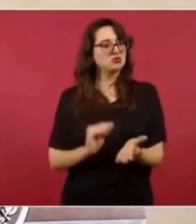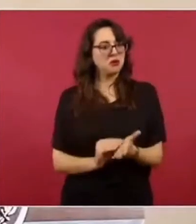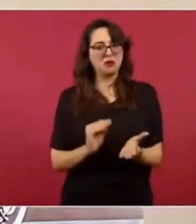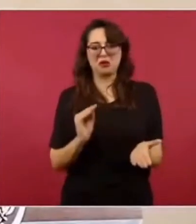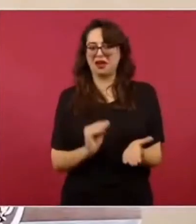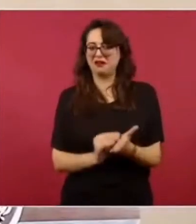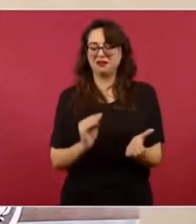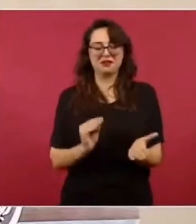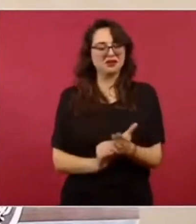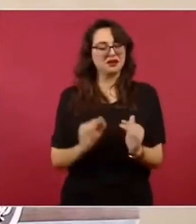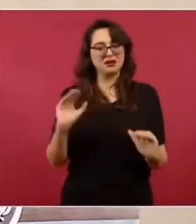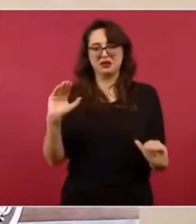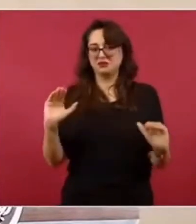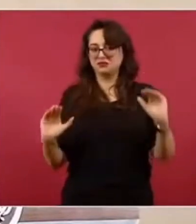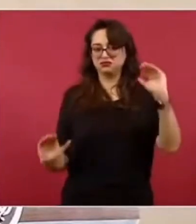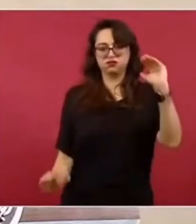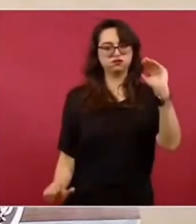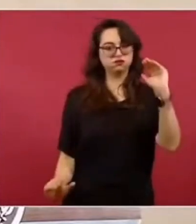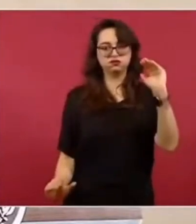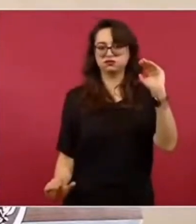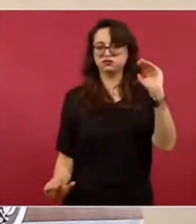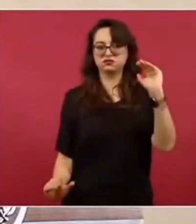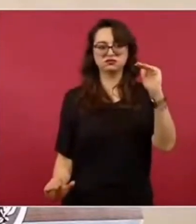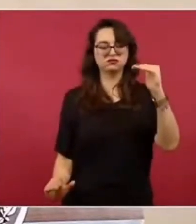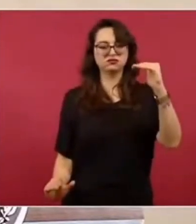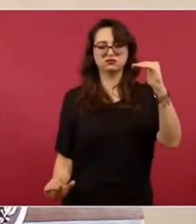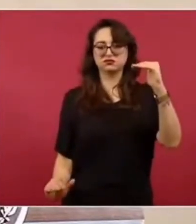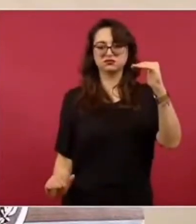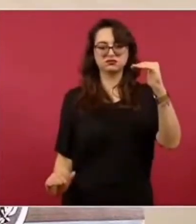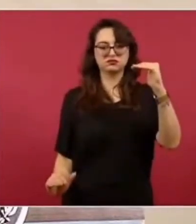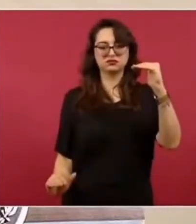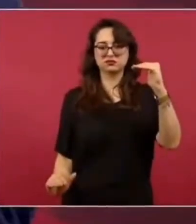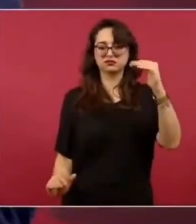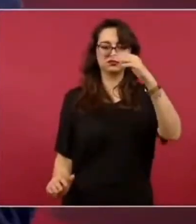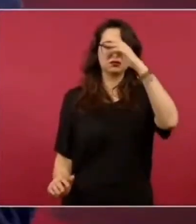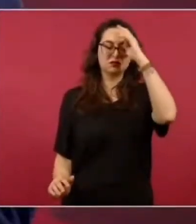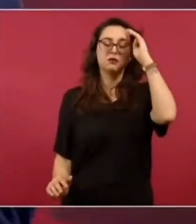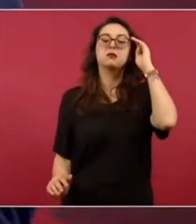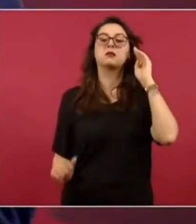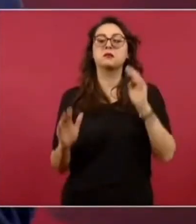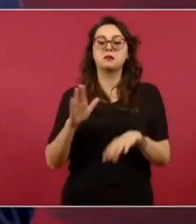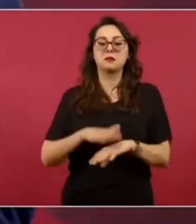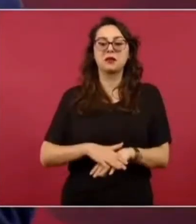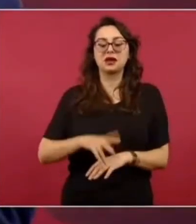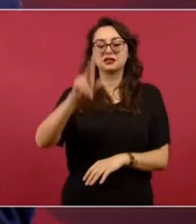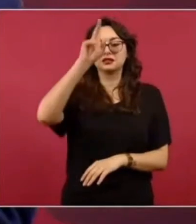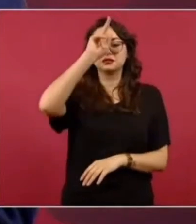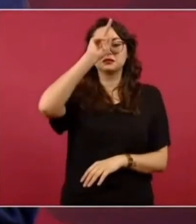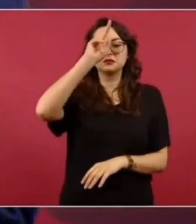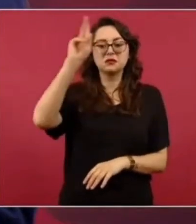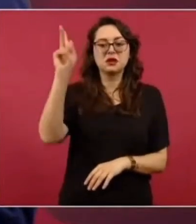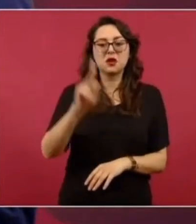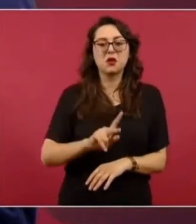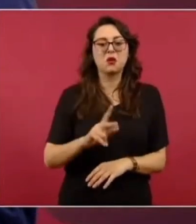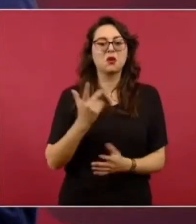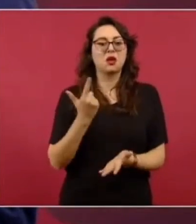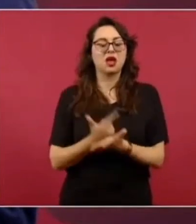Y se agravó, se profundizó